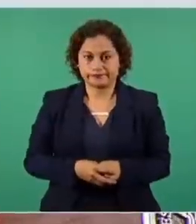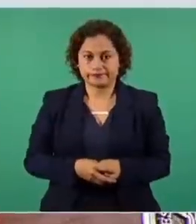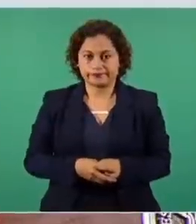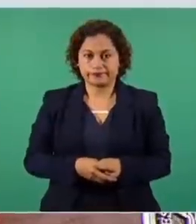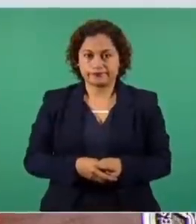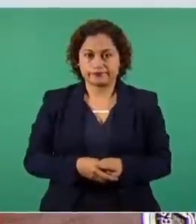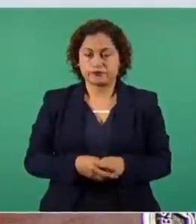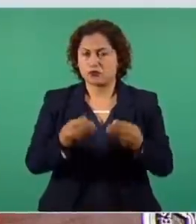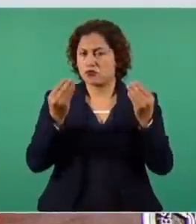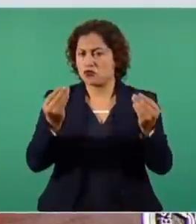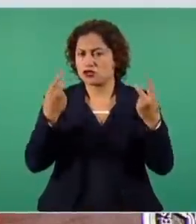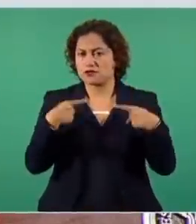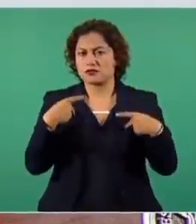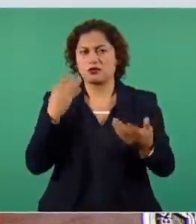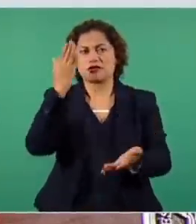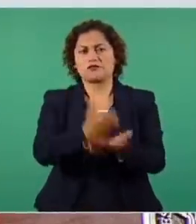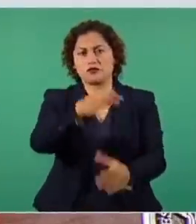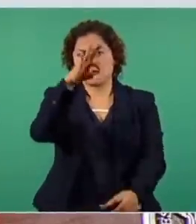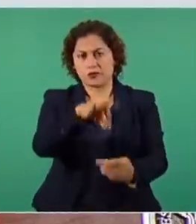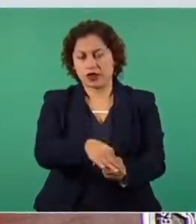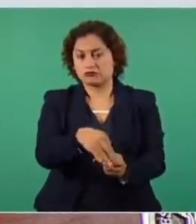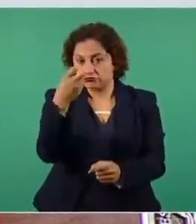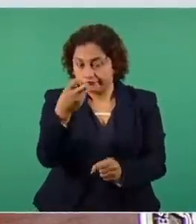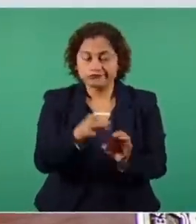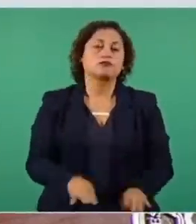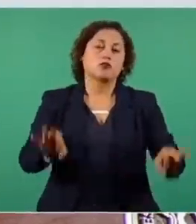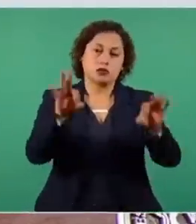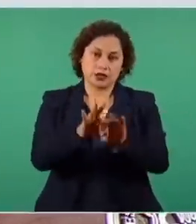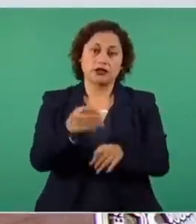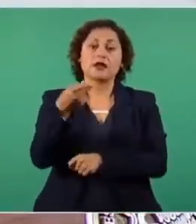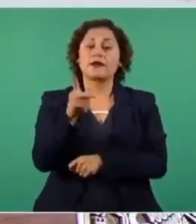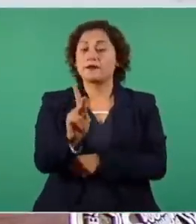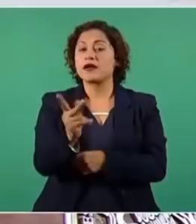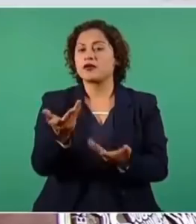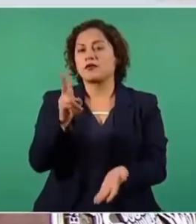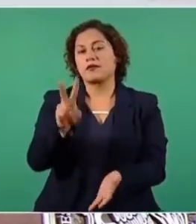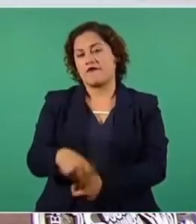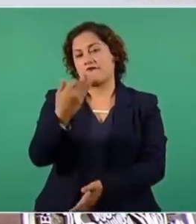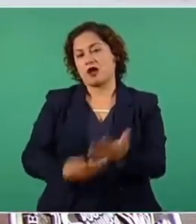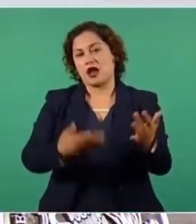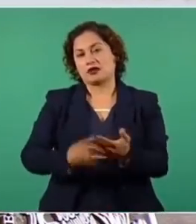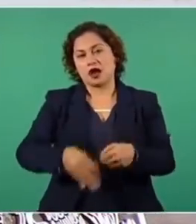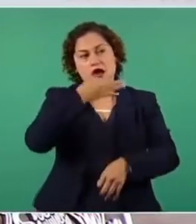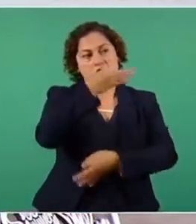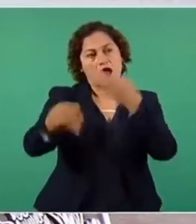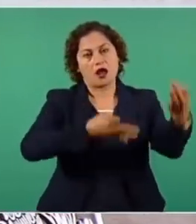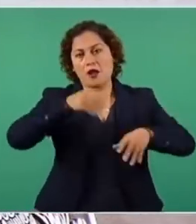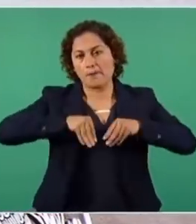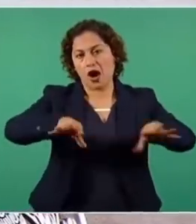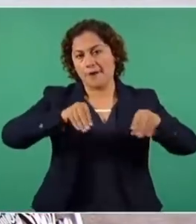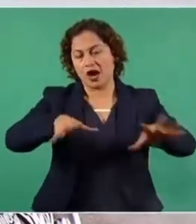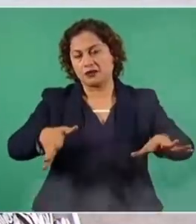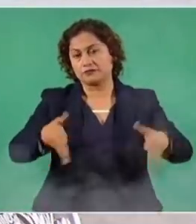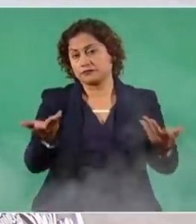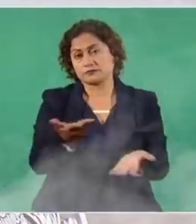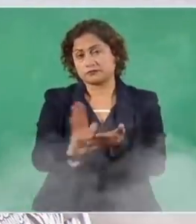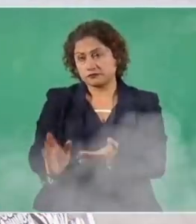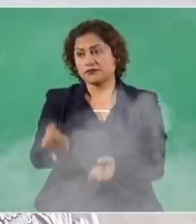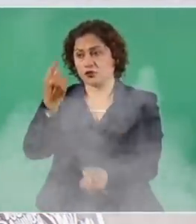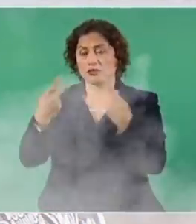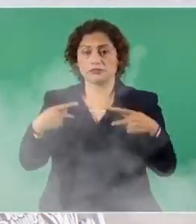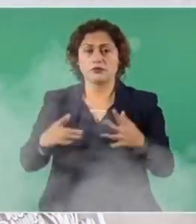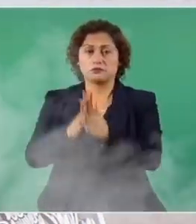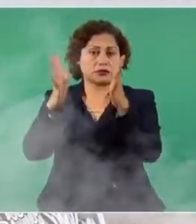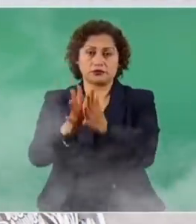Salieron muchos a votar, fue muy importante. Sin embargo, no hubo promoción suficiente y también la gente no participó.